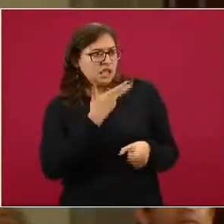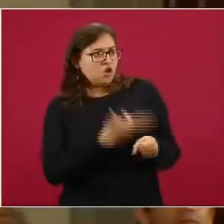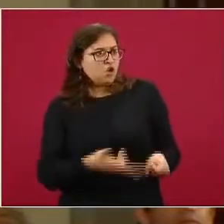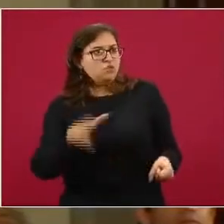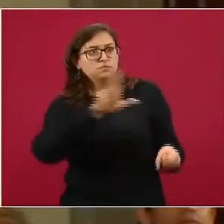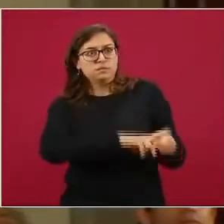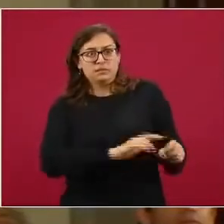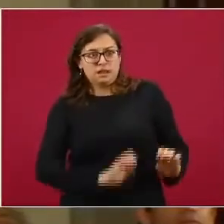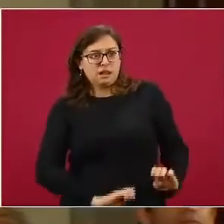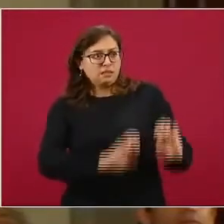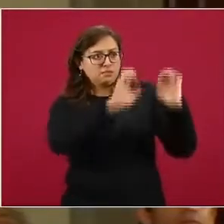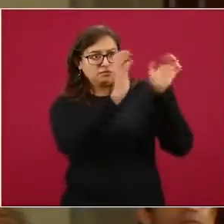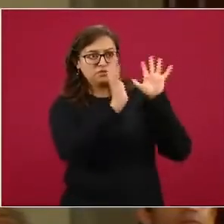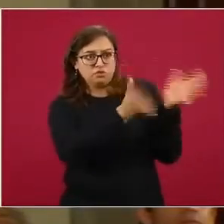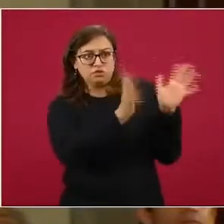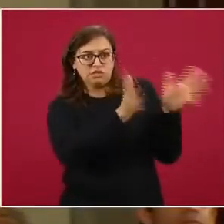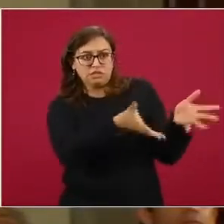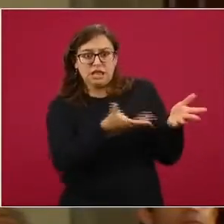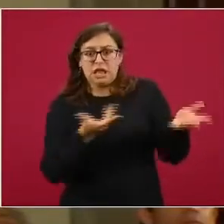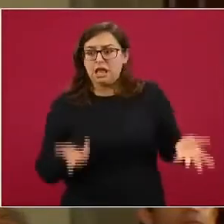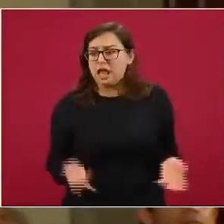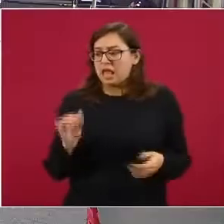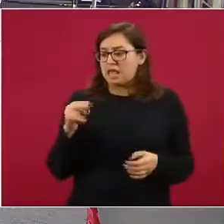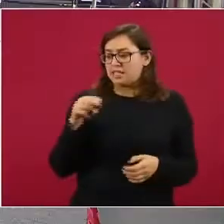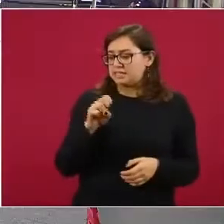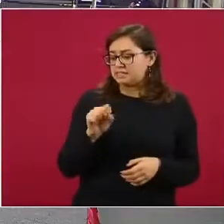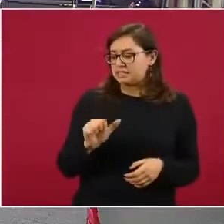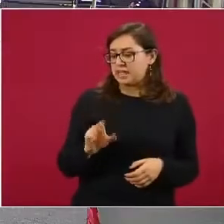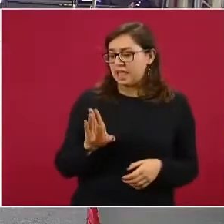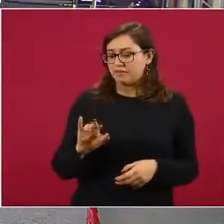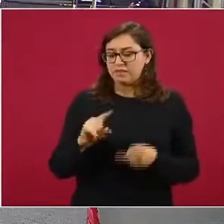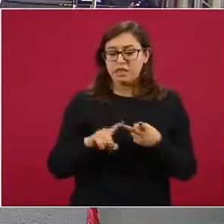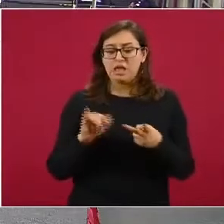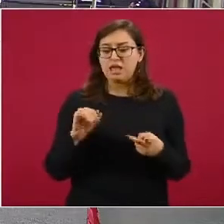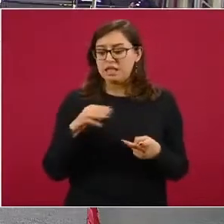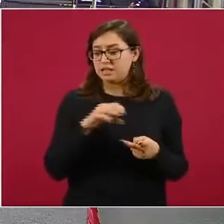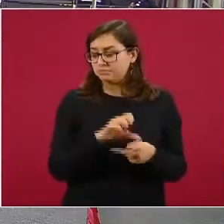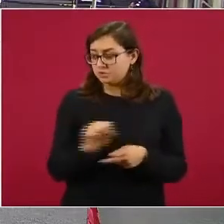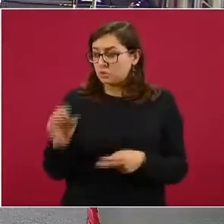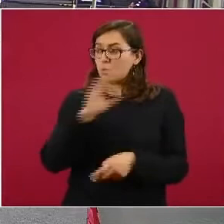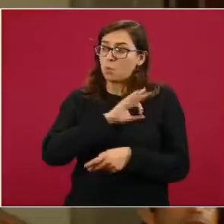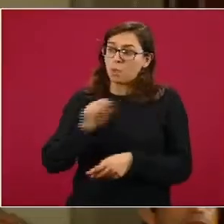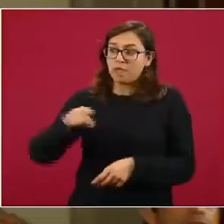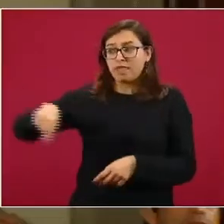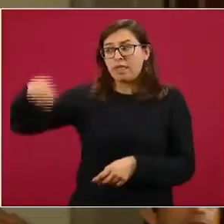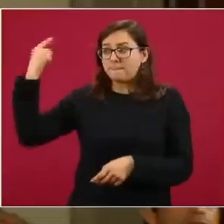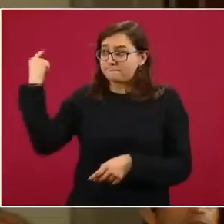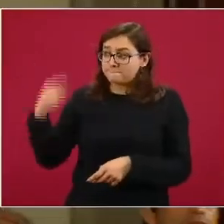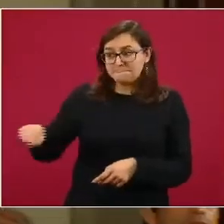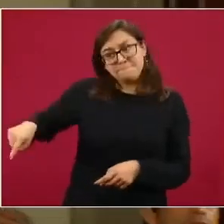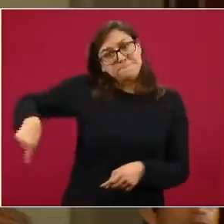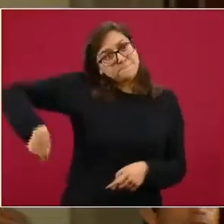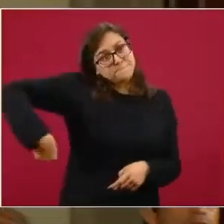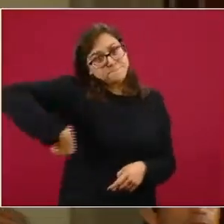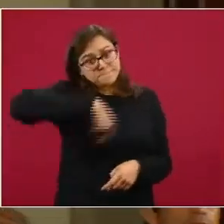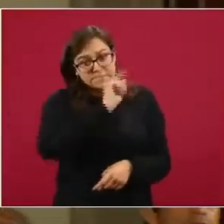quisiéramos ver la manera de que ya fuera el INSABI o el IMSS aportaran precisamente la parte que toca el personal médico que atiende a 40